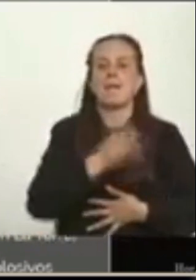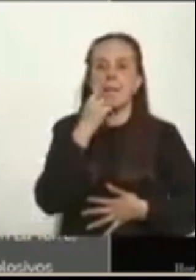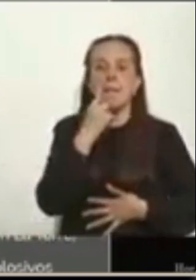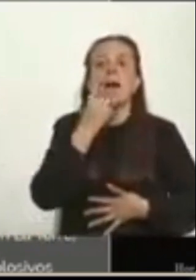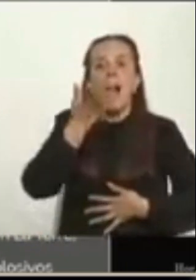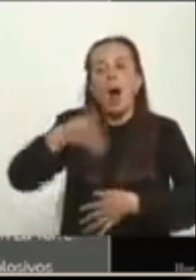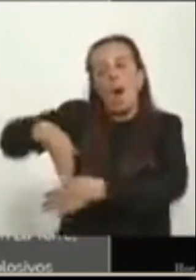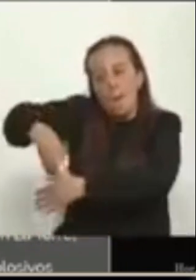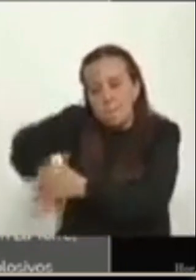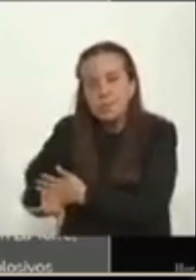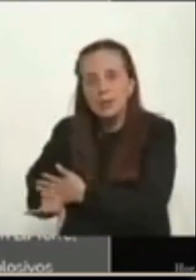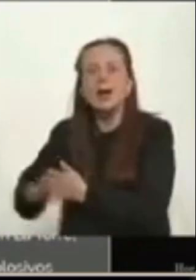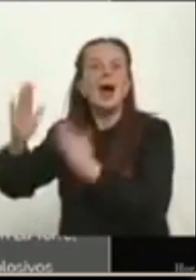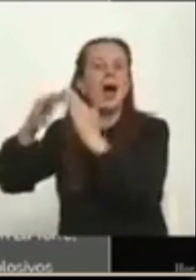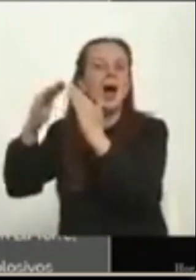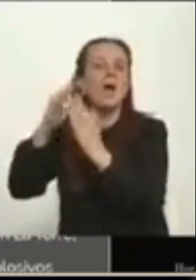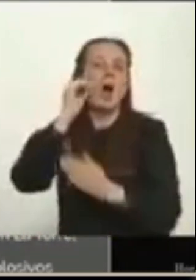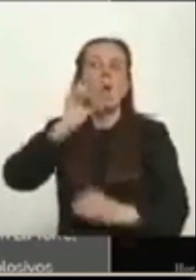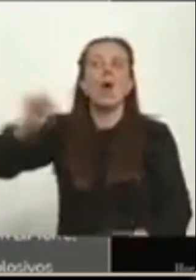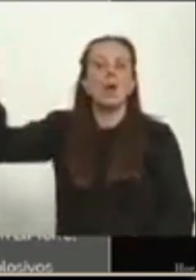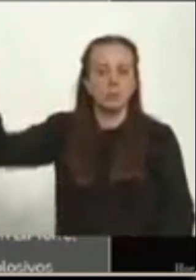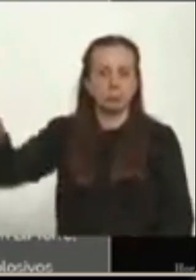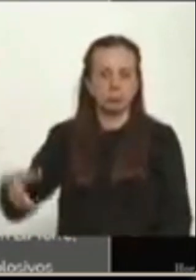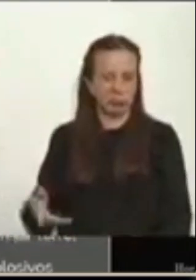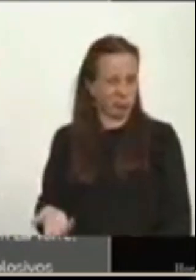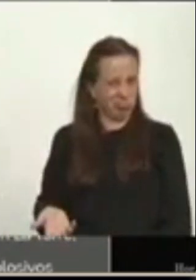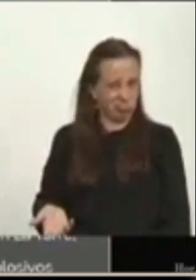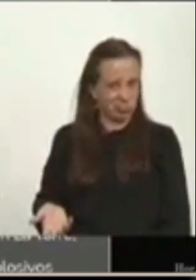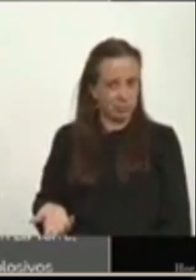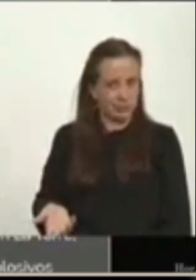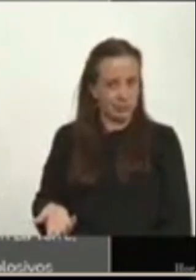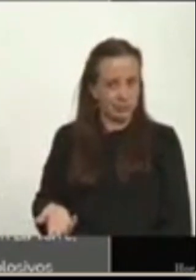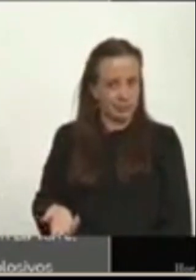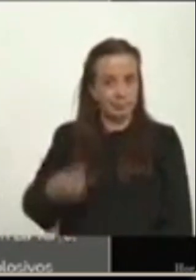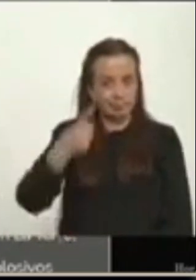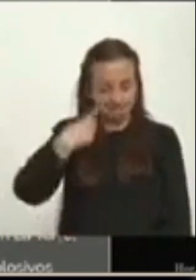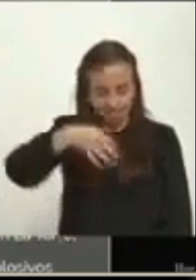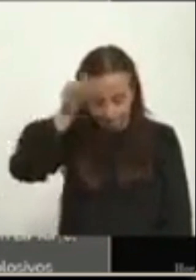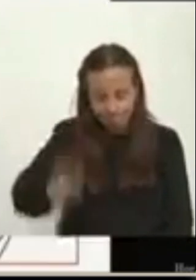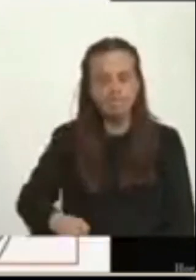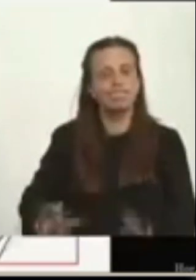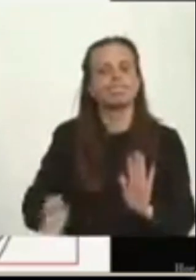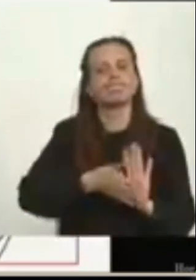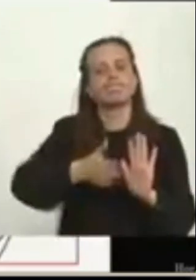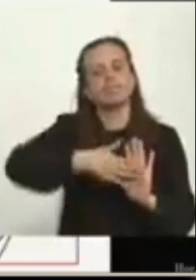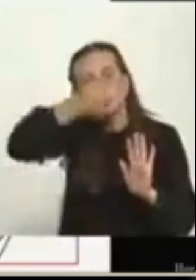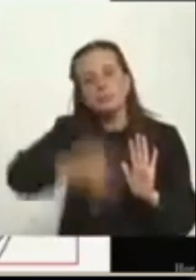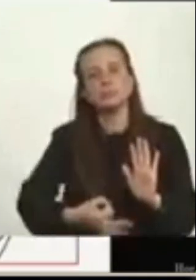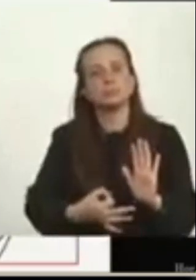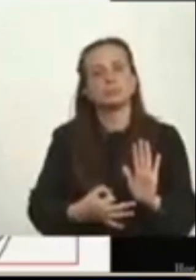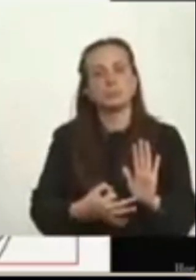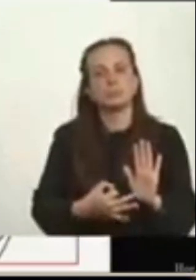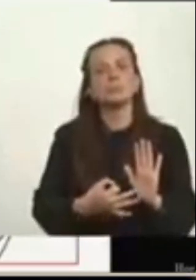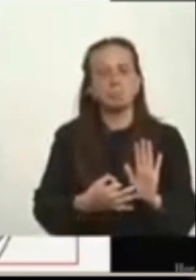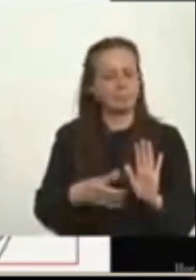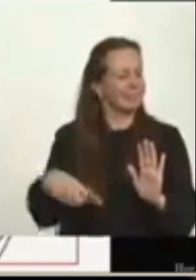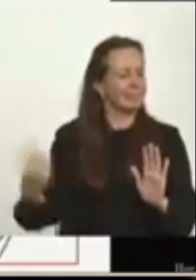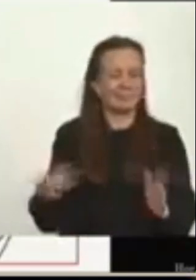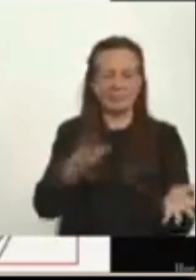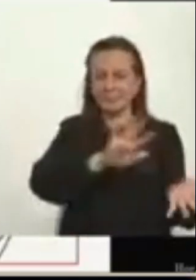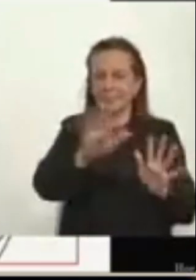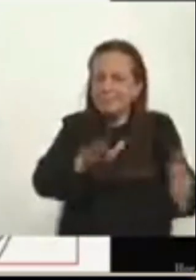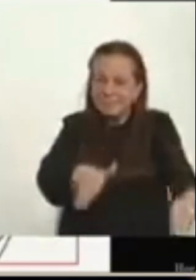guarda los explosivos en la casa de la abuela. Ahora, les voy a probar cómo esto fue una muerte